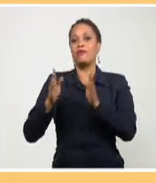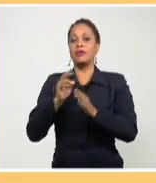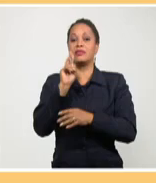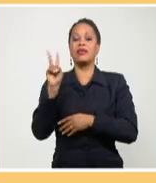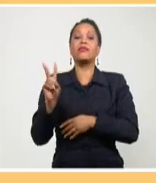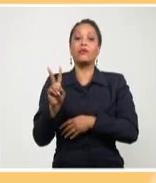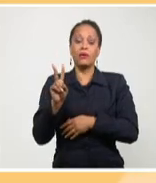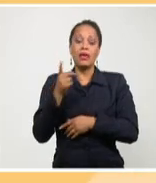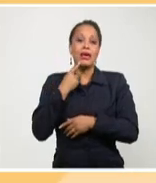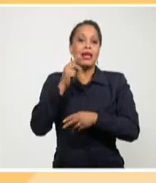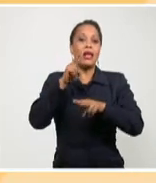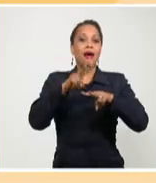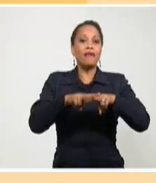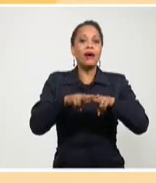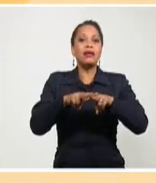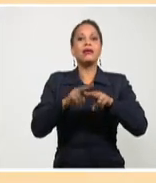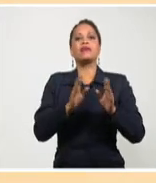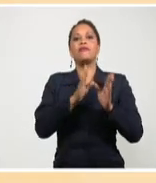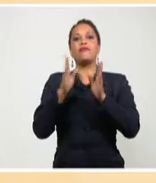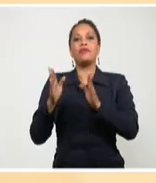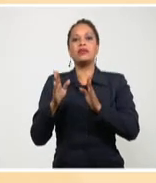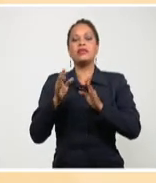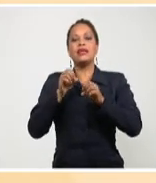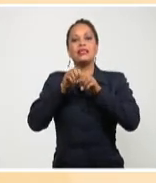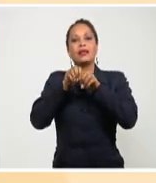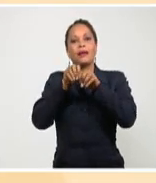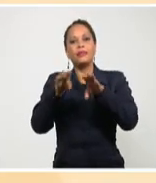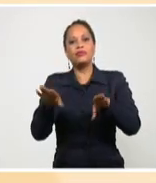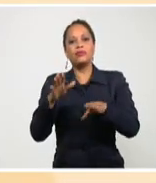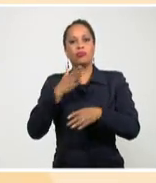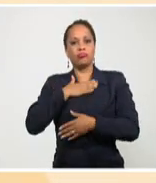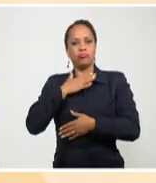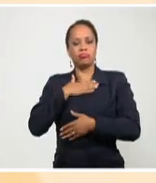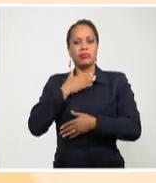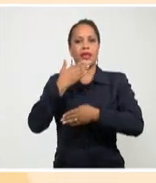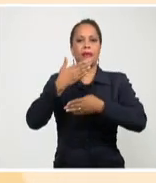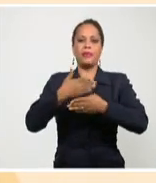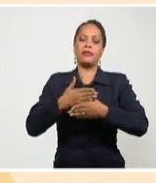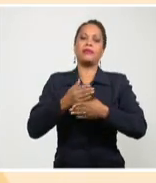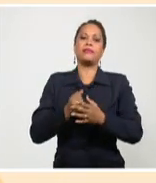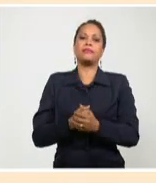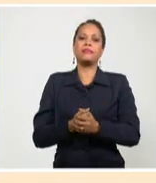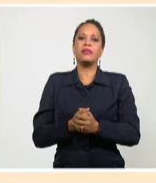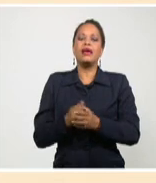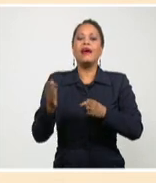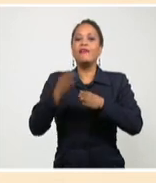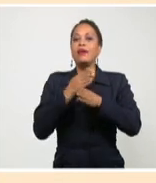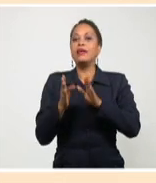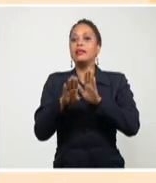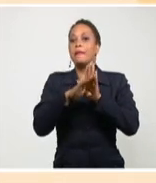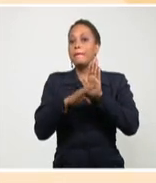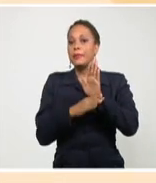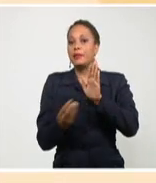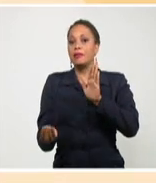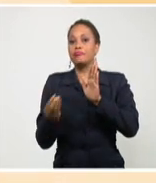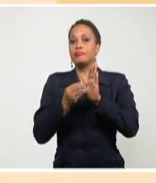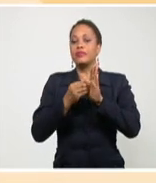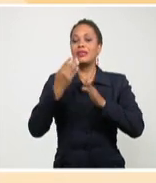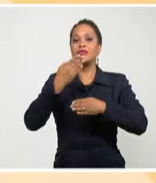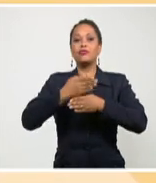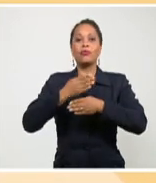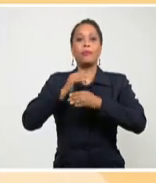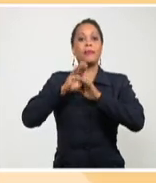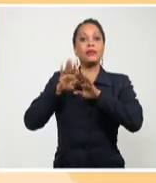caso de la capital a la fase de transmisión autóctona limitada. Entre tantas medidas, la suspensión de la rutina